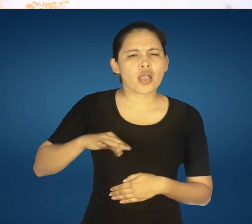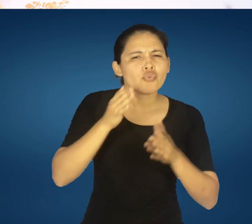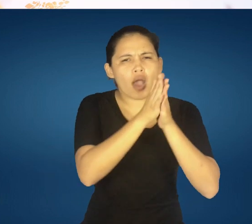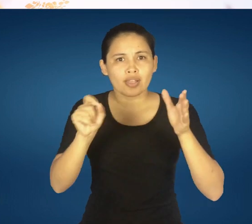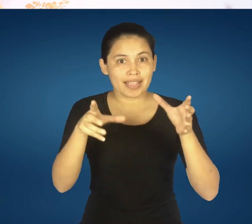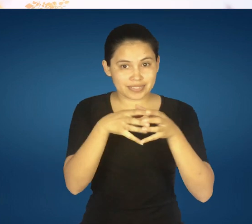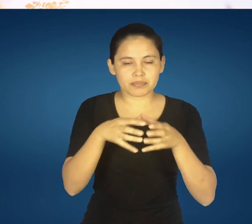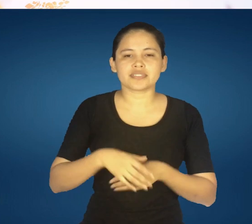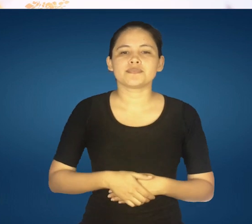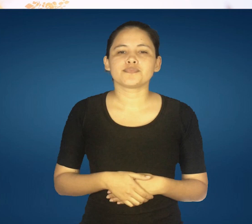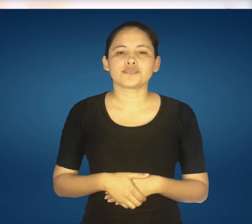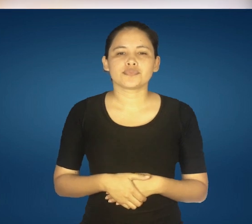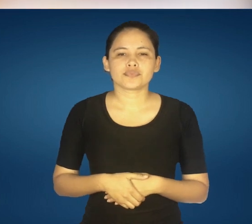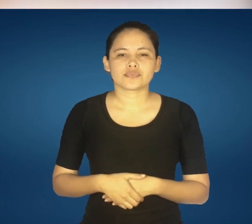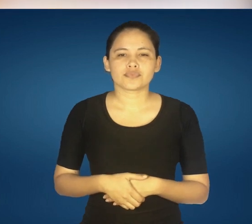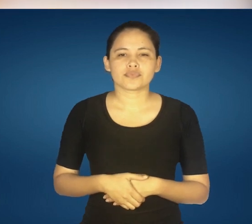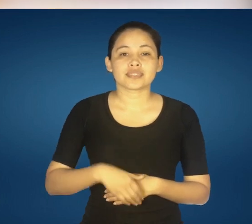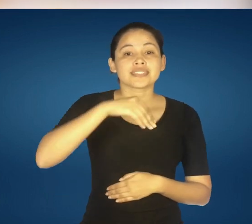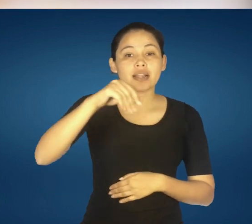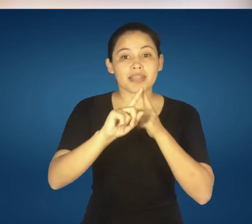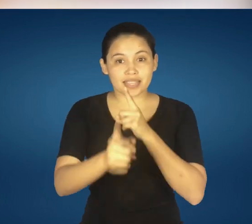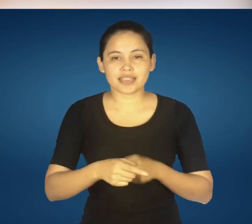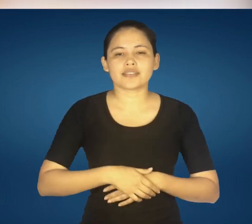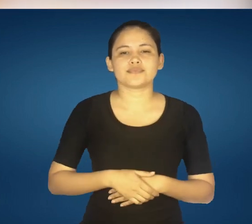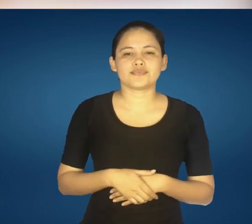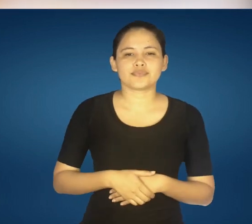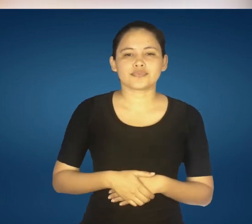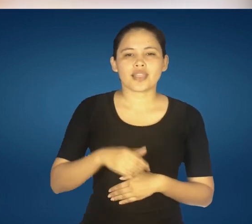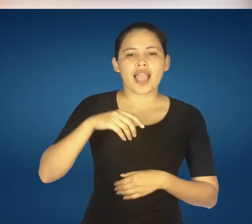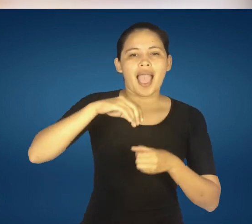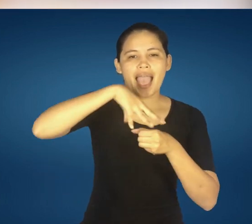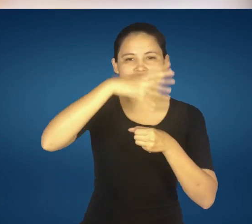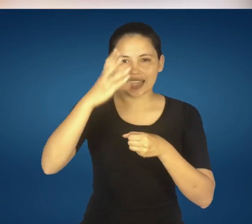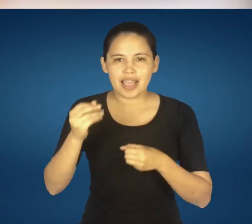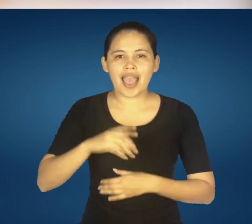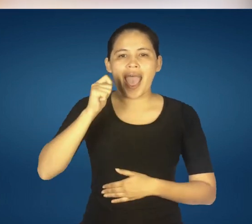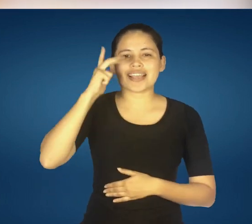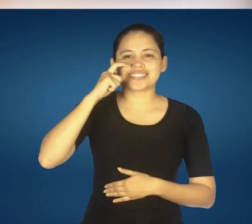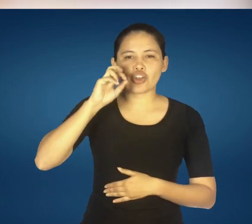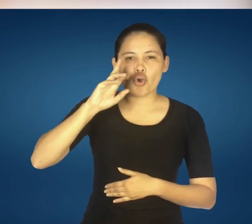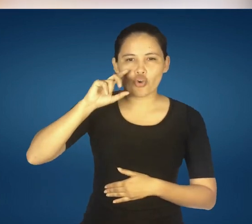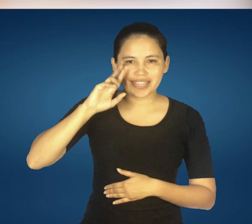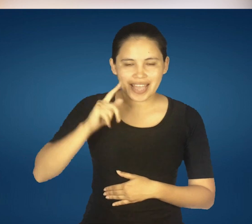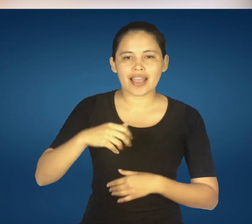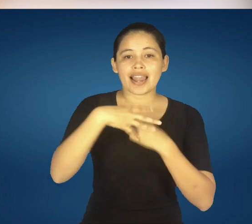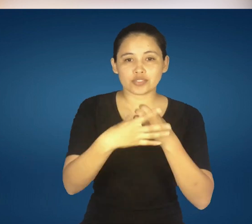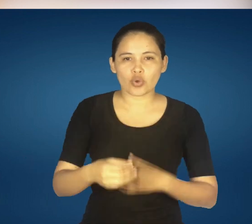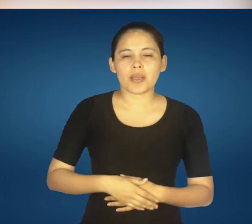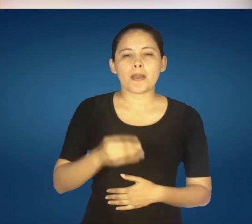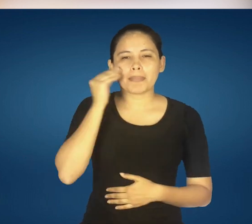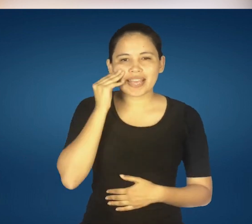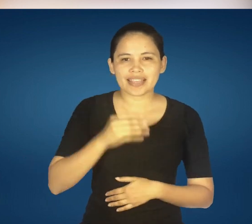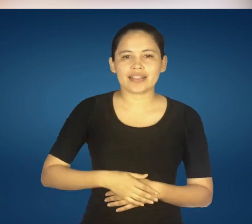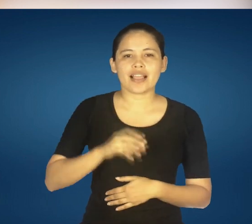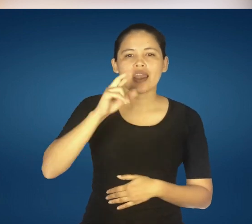Especies de todo el año. En siembra directa, acelga, achicoria, lechuga,